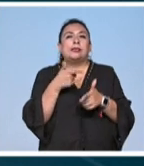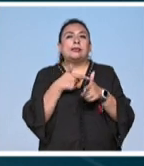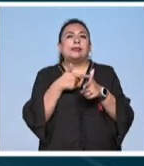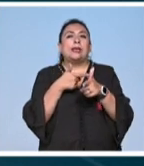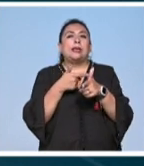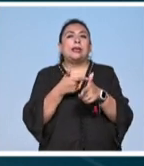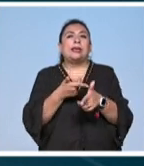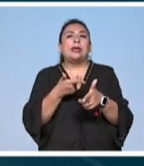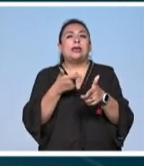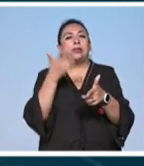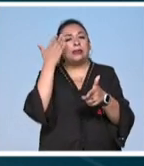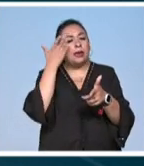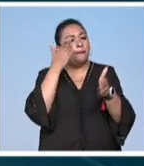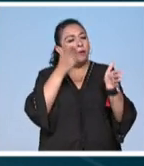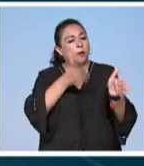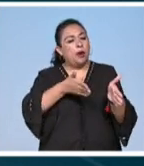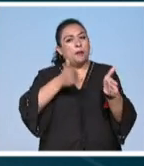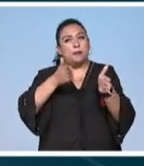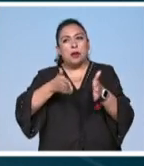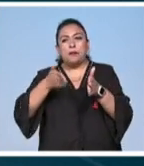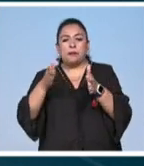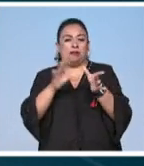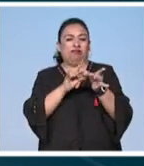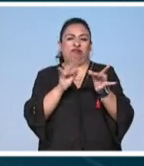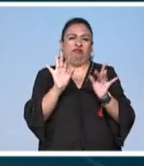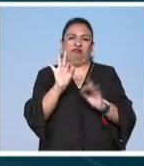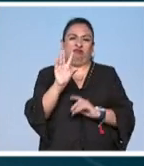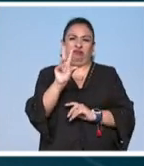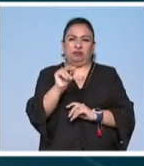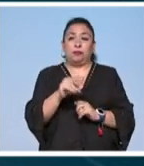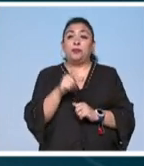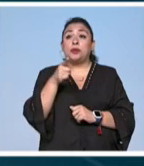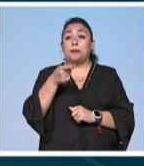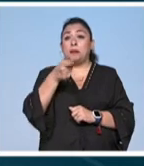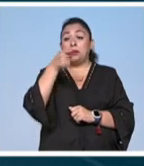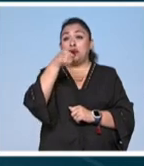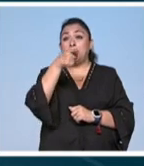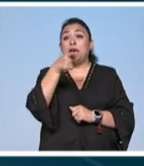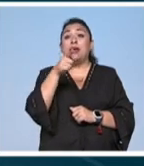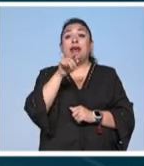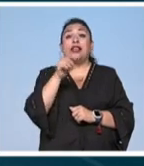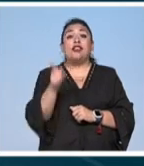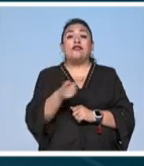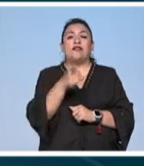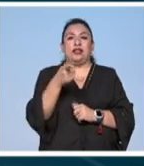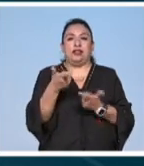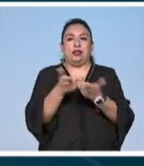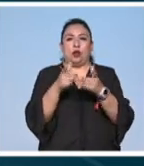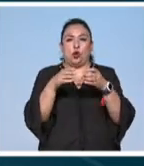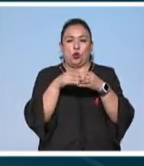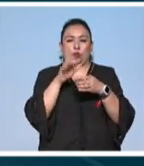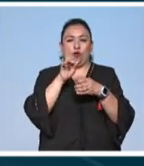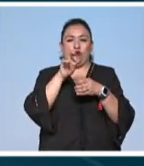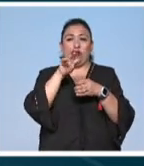una cronología o una descripción la primera vez que la infinita compañía montó frankenstein fue hace exactamente